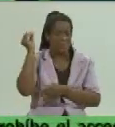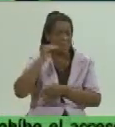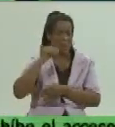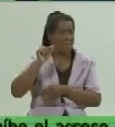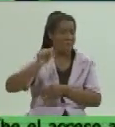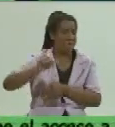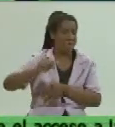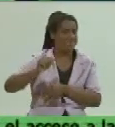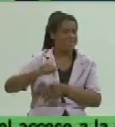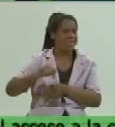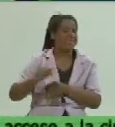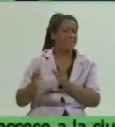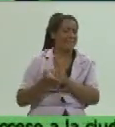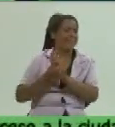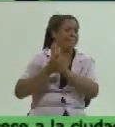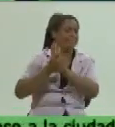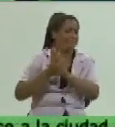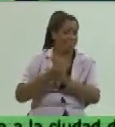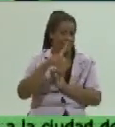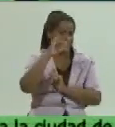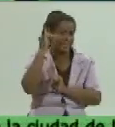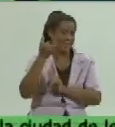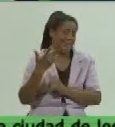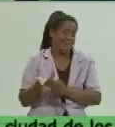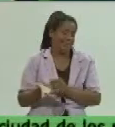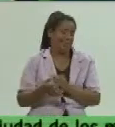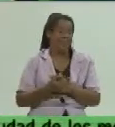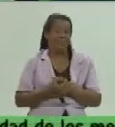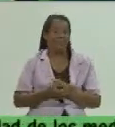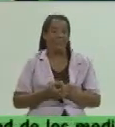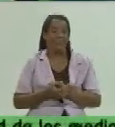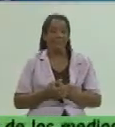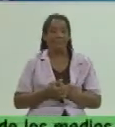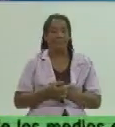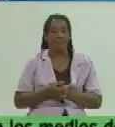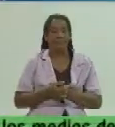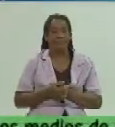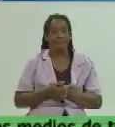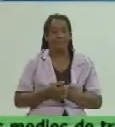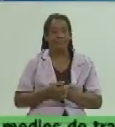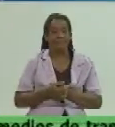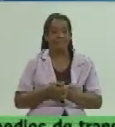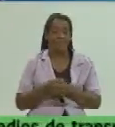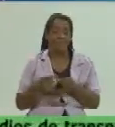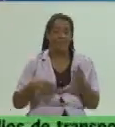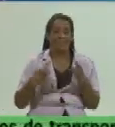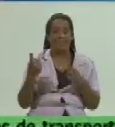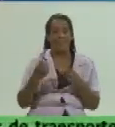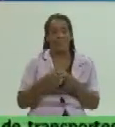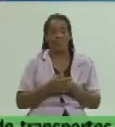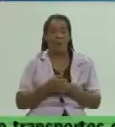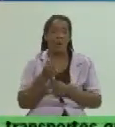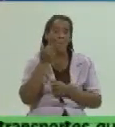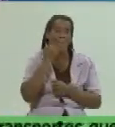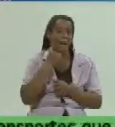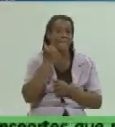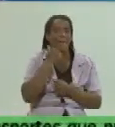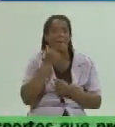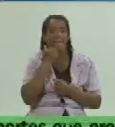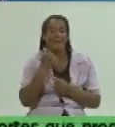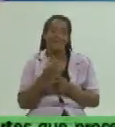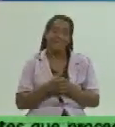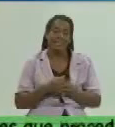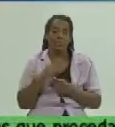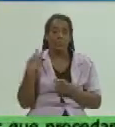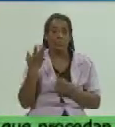indicio y la opinión de la población ahí está la contravención hay cierto nivel de enfrentamiento pero falta aún más seguro y nosotros